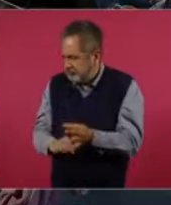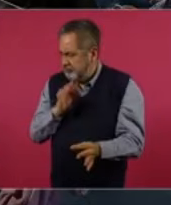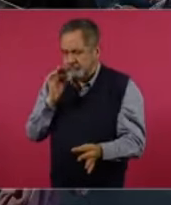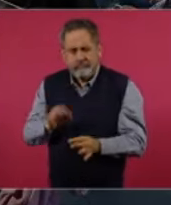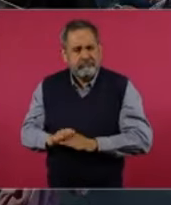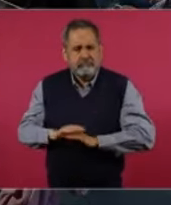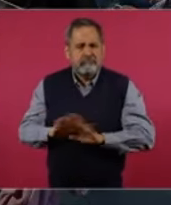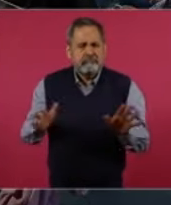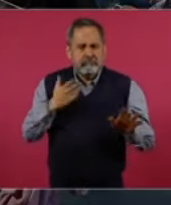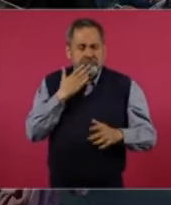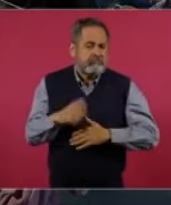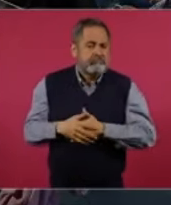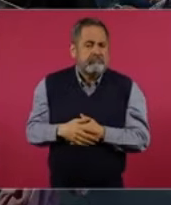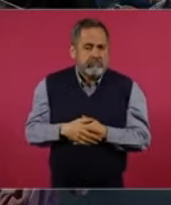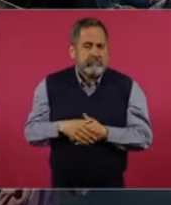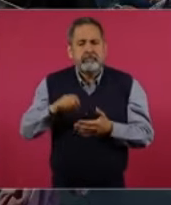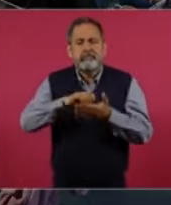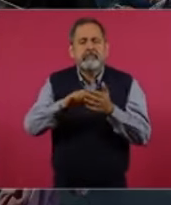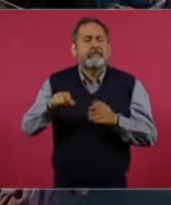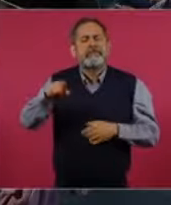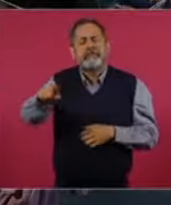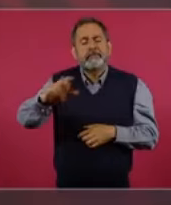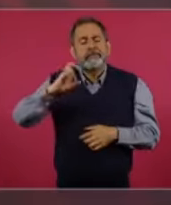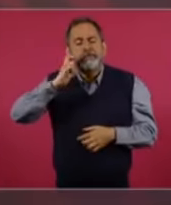Pregúntenle a los gobernadores.